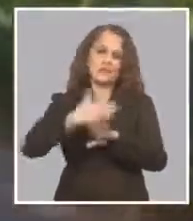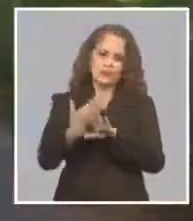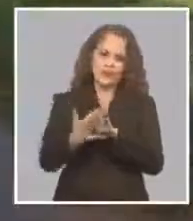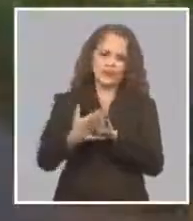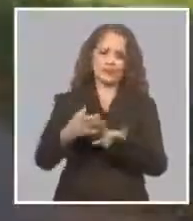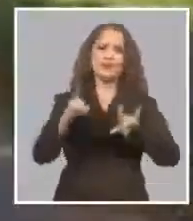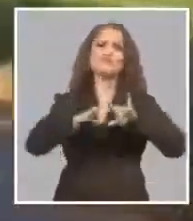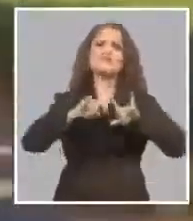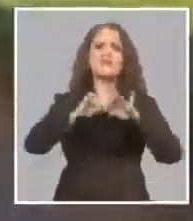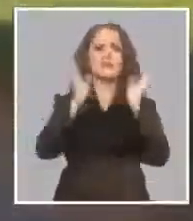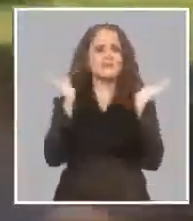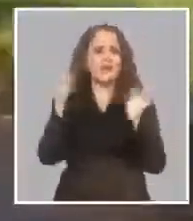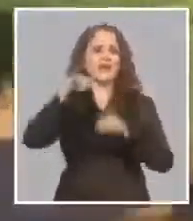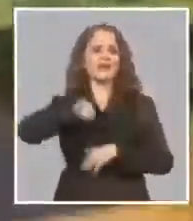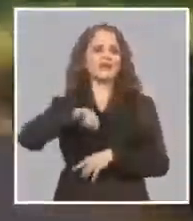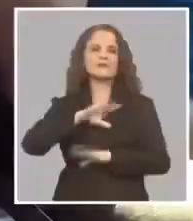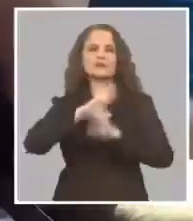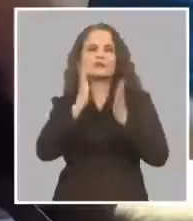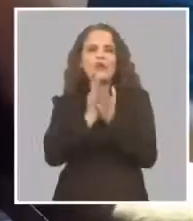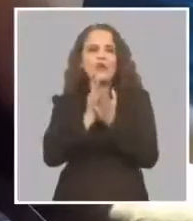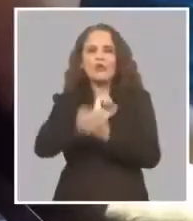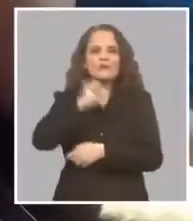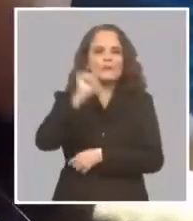Licenciatura en Microbiología Música